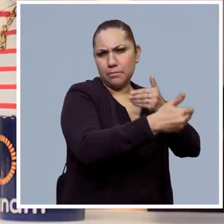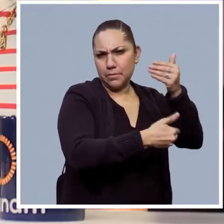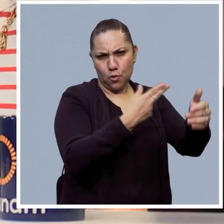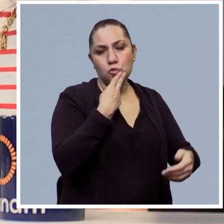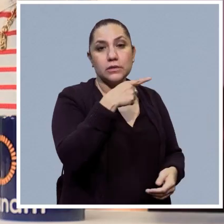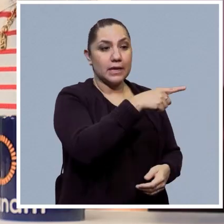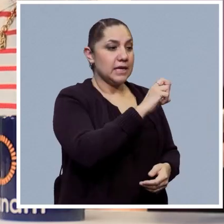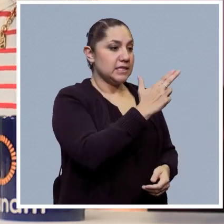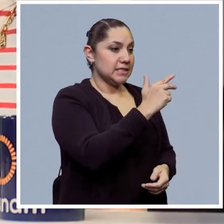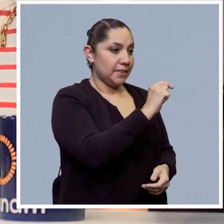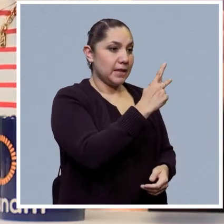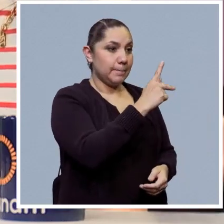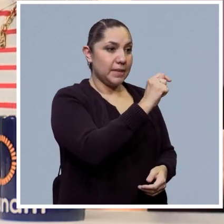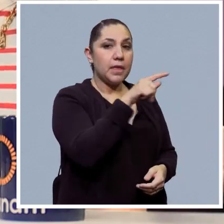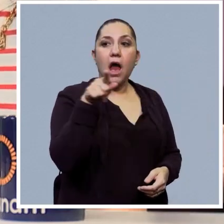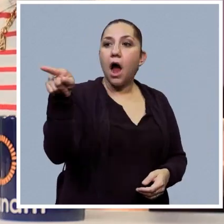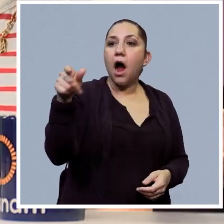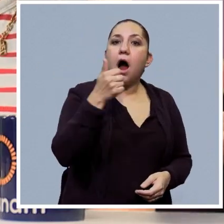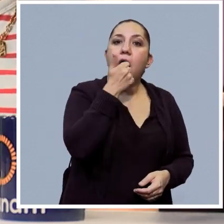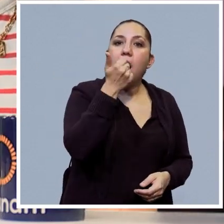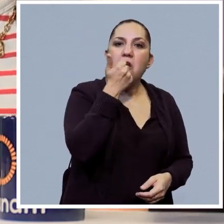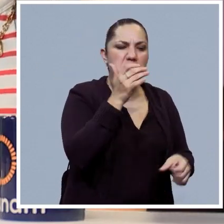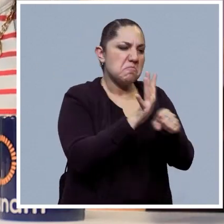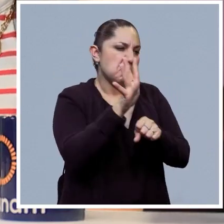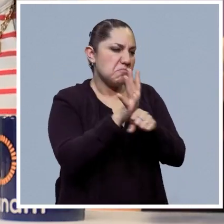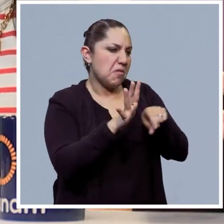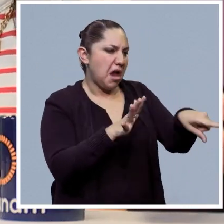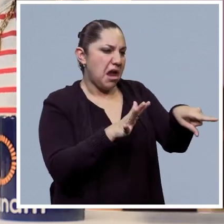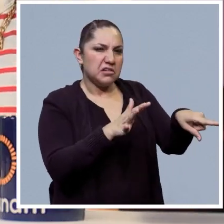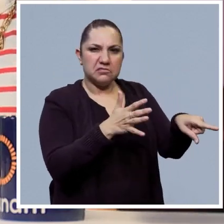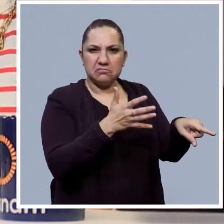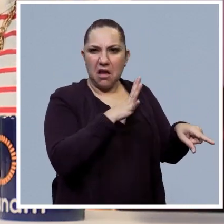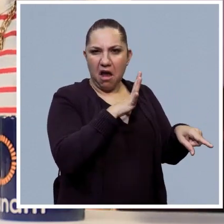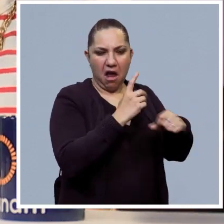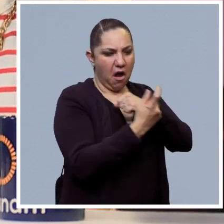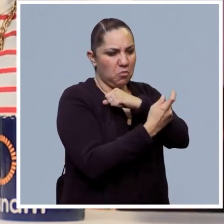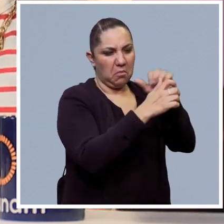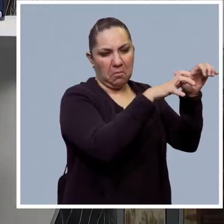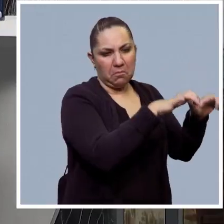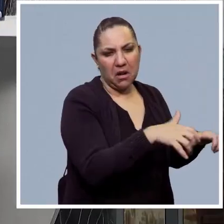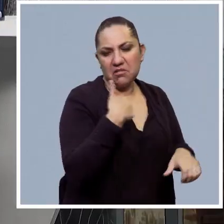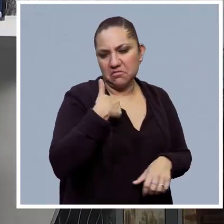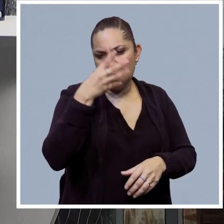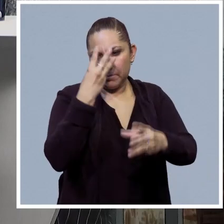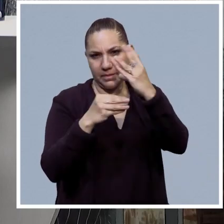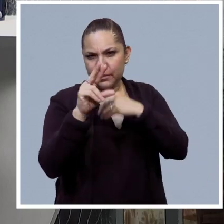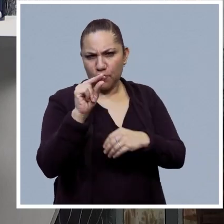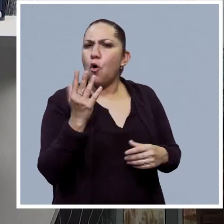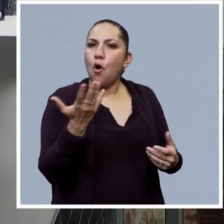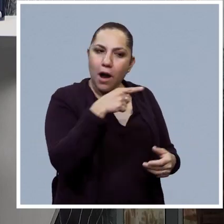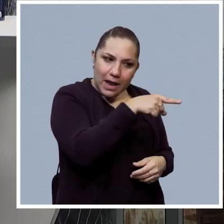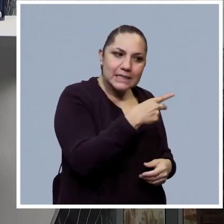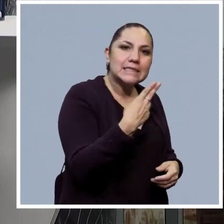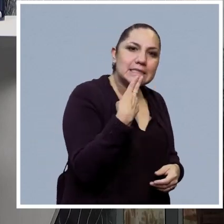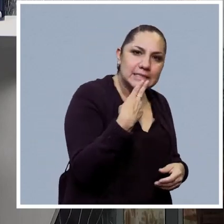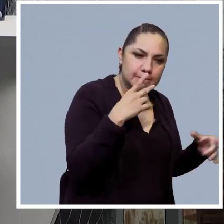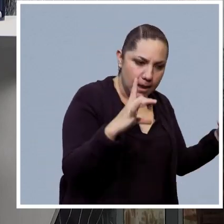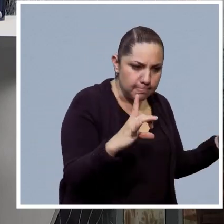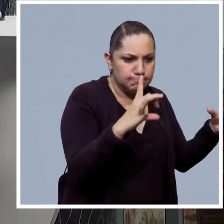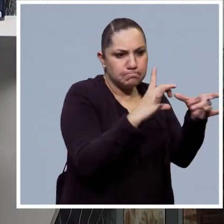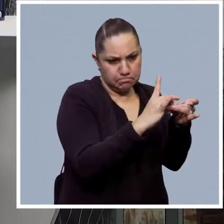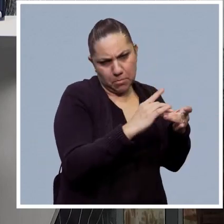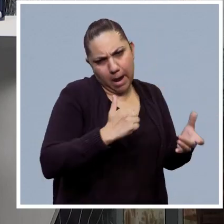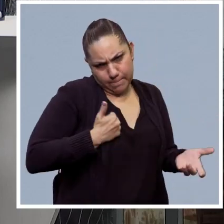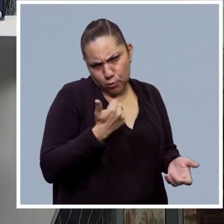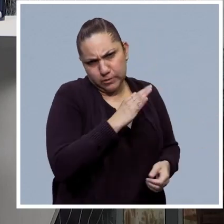desplace al alumno para que sepa algo, sino que cómo lo podemos aplicar al conocimiento. Claro. Perfecto, doctora Lima. Pues bueno, hemos